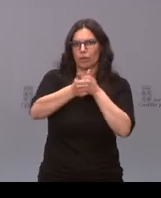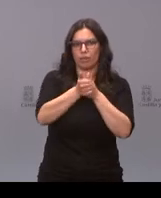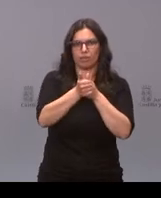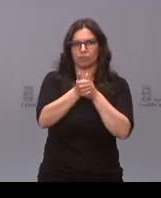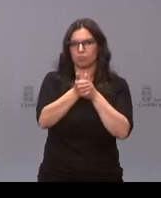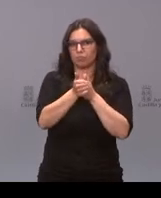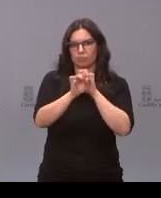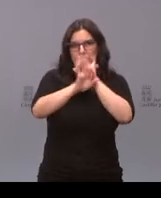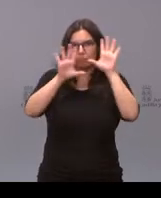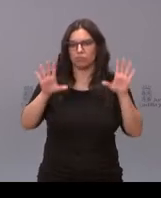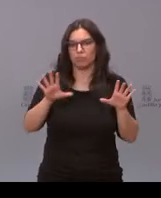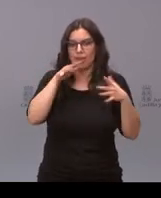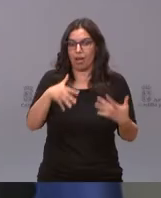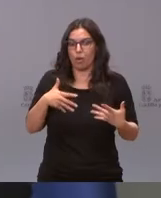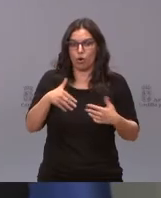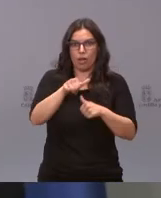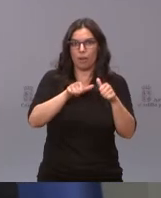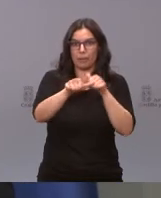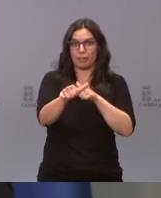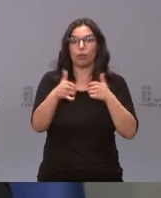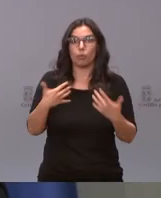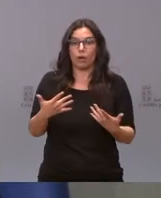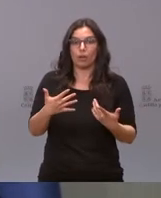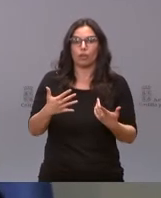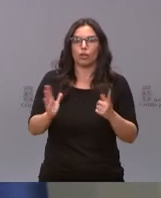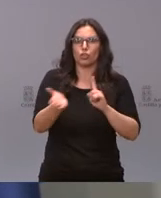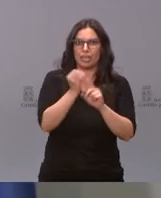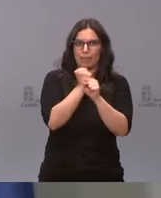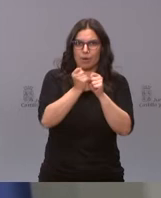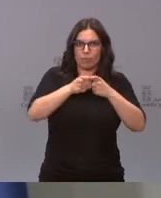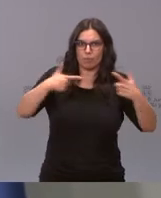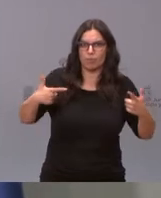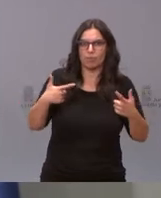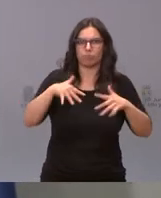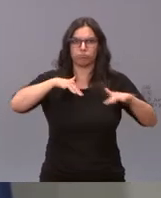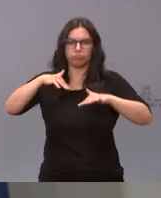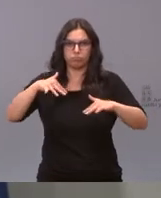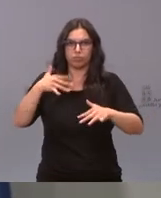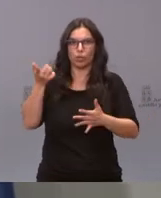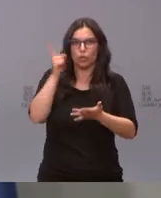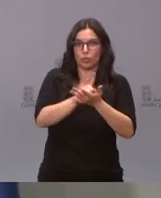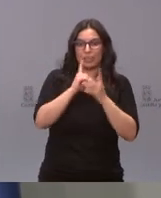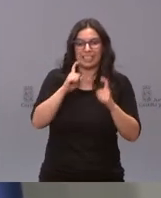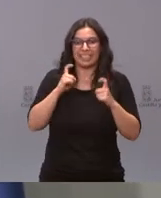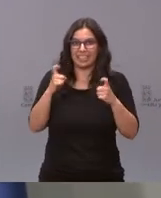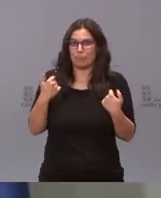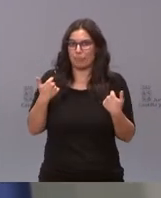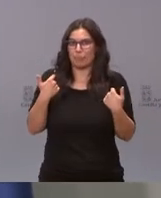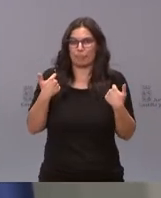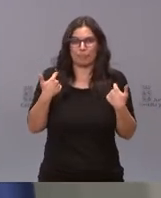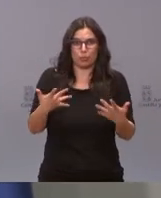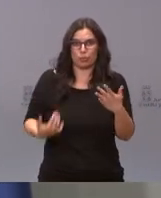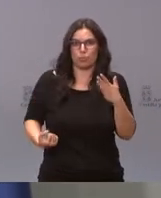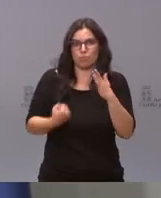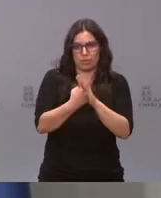de este momento, que es recuperar el empleo, recuperar la actividad a la mayor brevedad